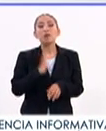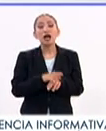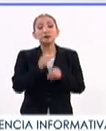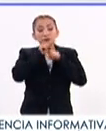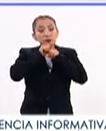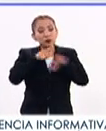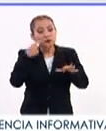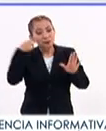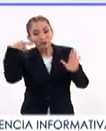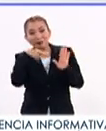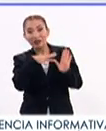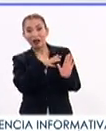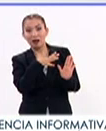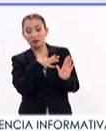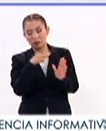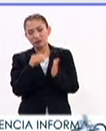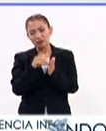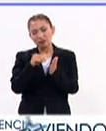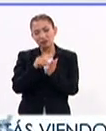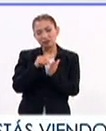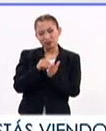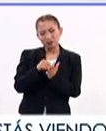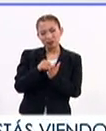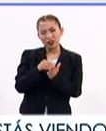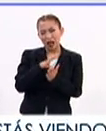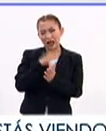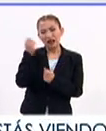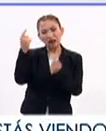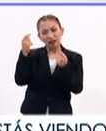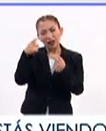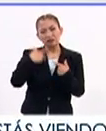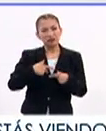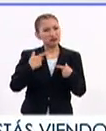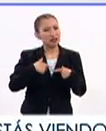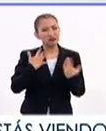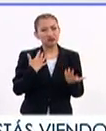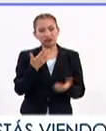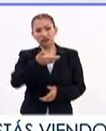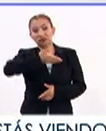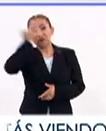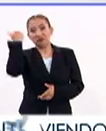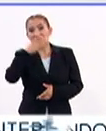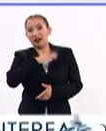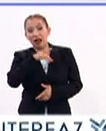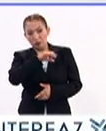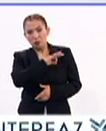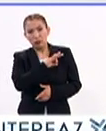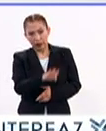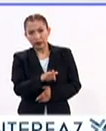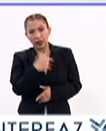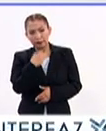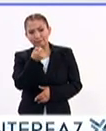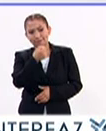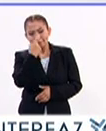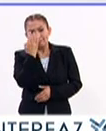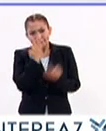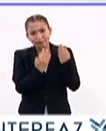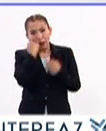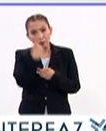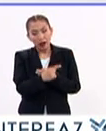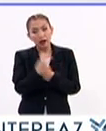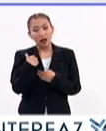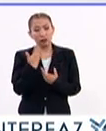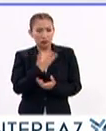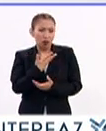difundirlo, porque todavía me imagino debe haber mucha gente que no sabe que puede tratarse para que